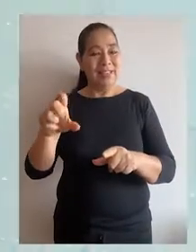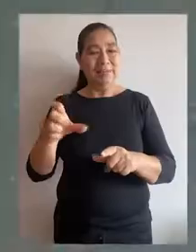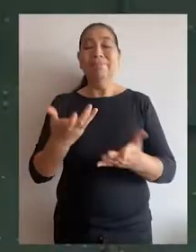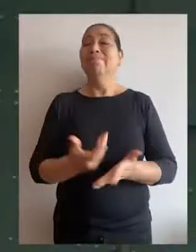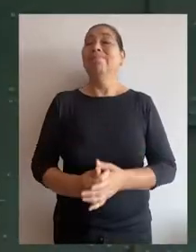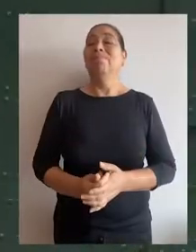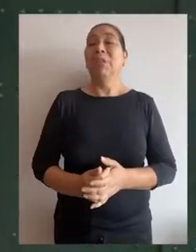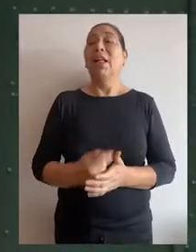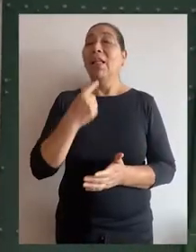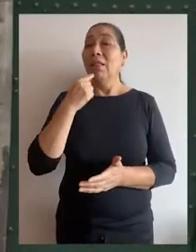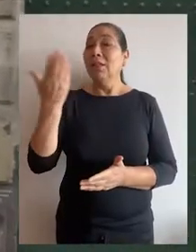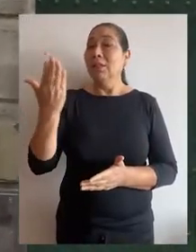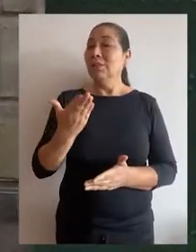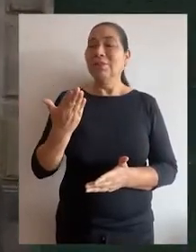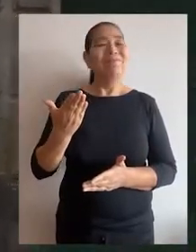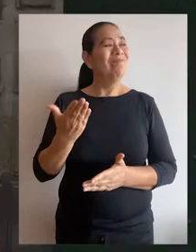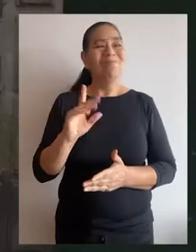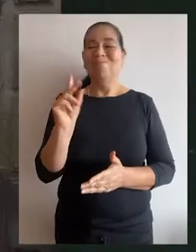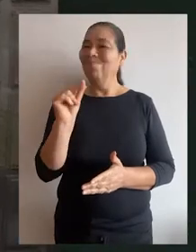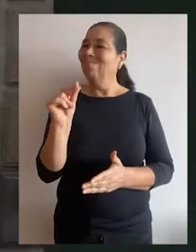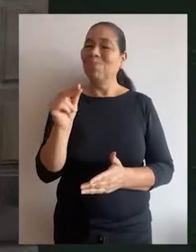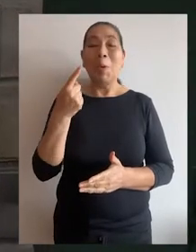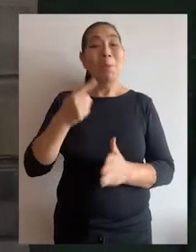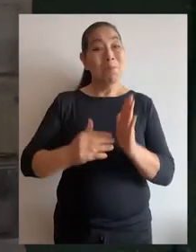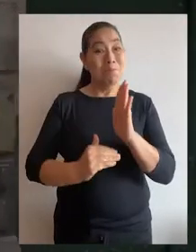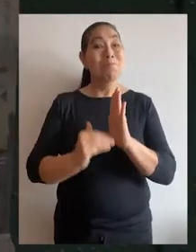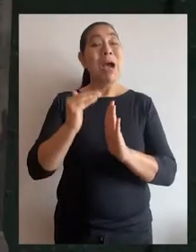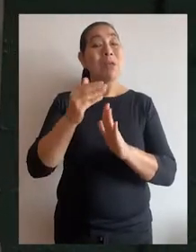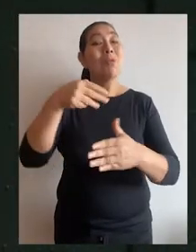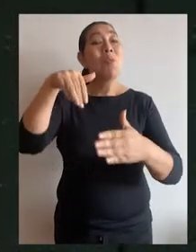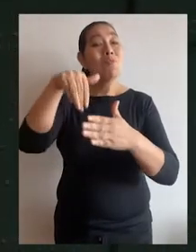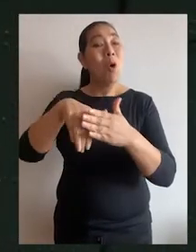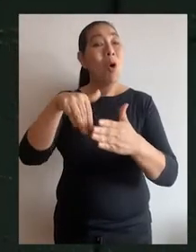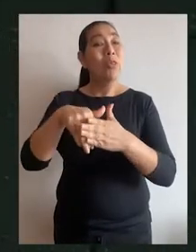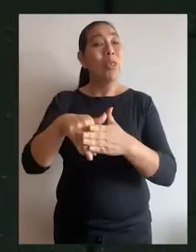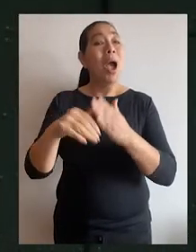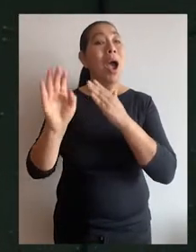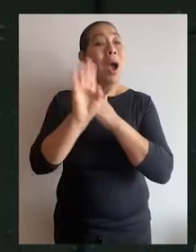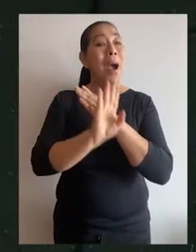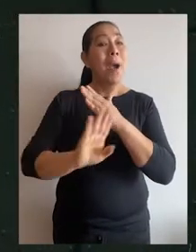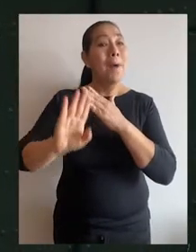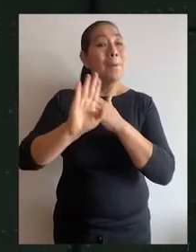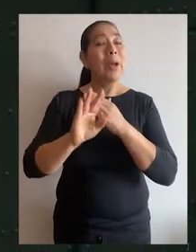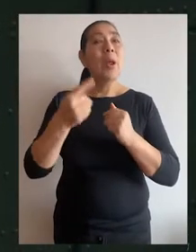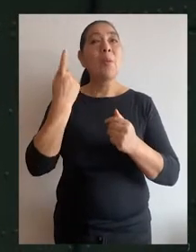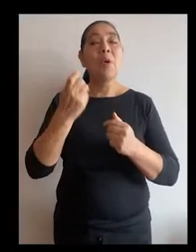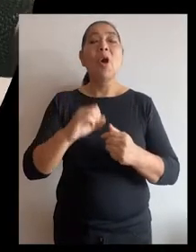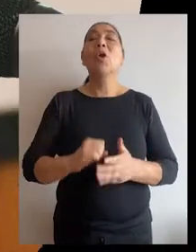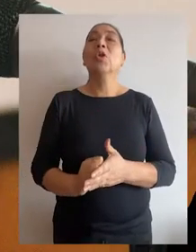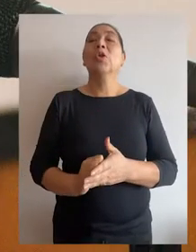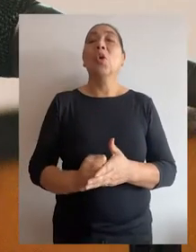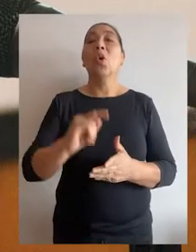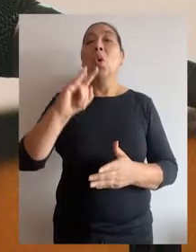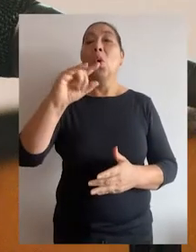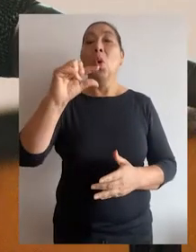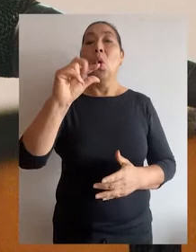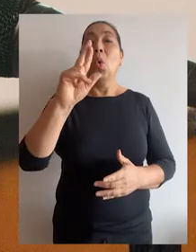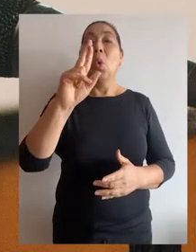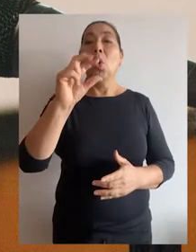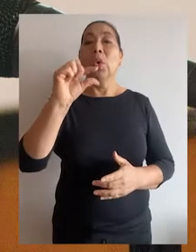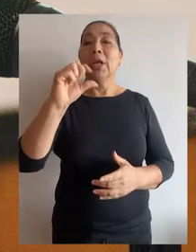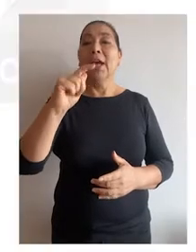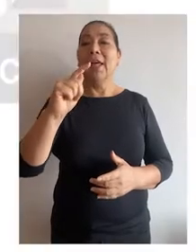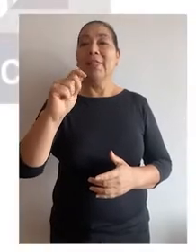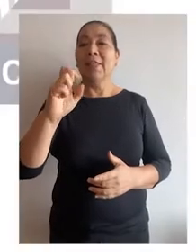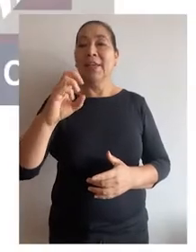nota. El Tribunal Constitucional declaró improcedente por mayoría la demanda de amparo, interpuesta por Óscar Ugarteche